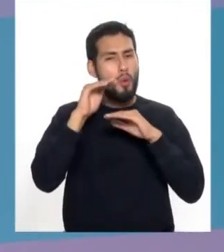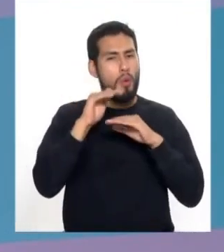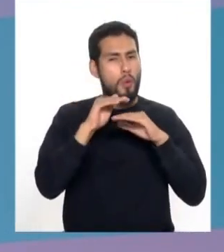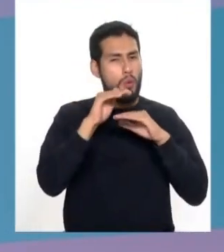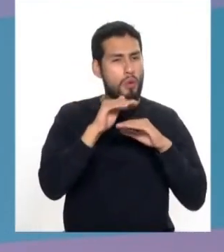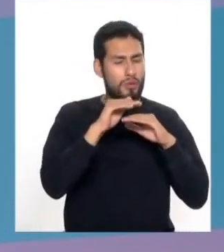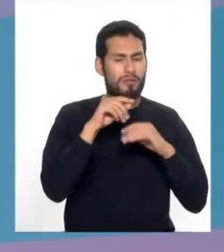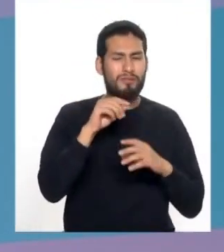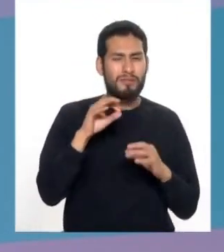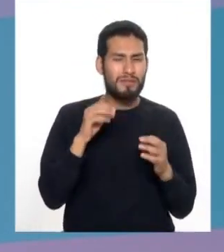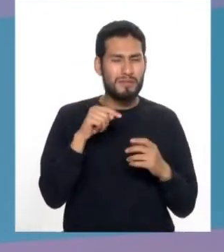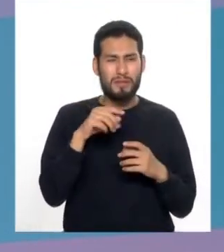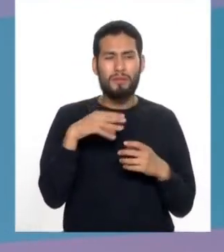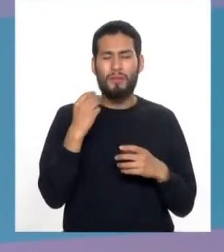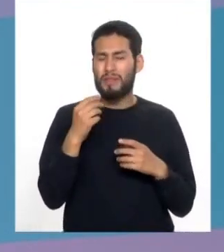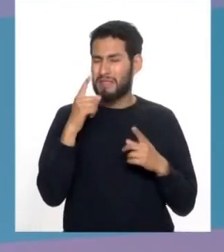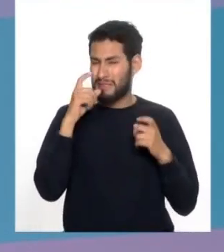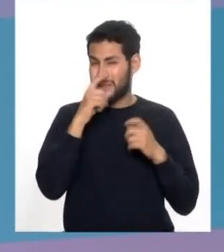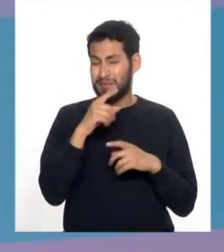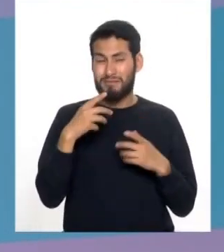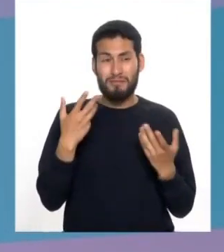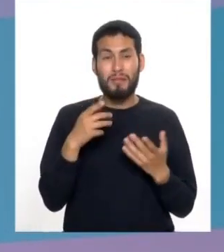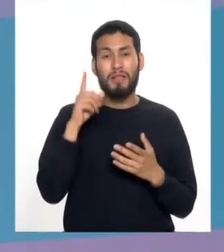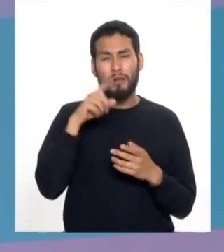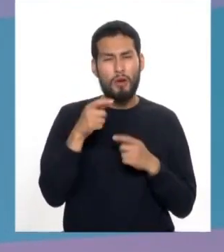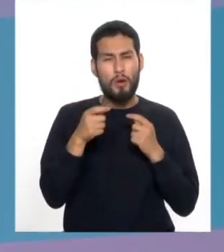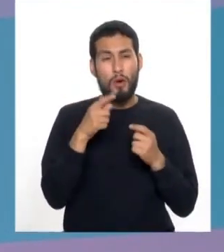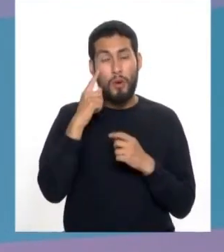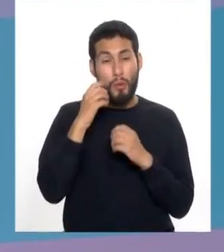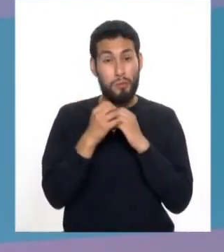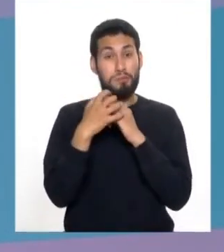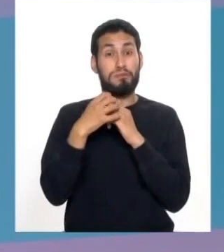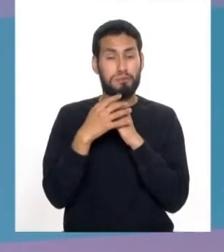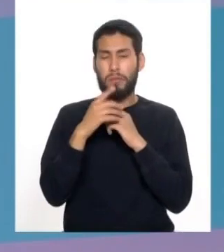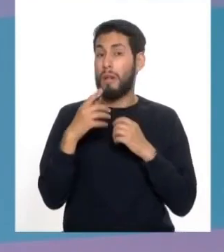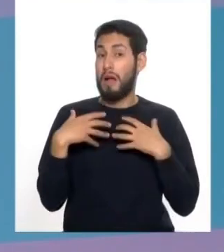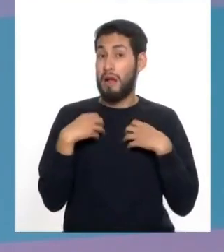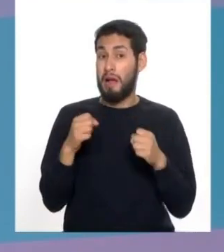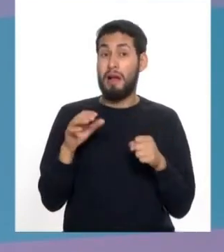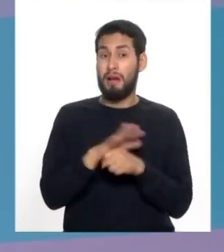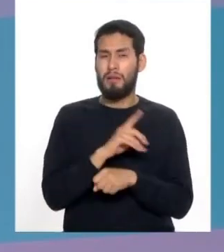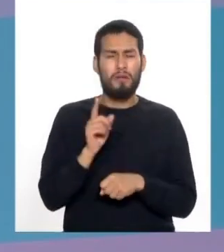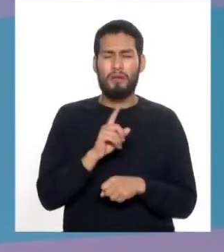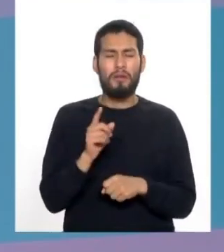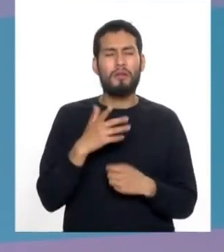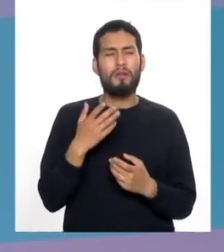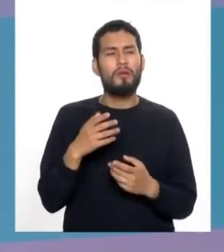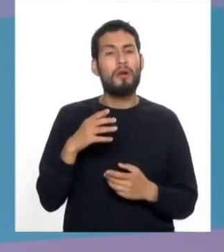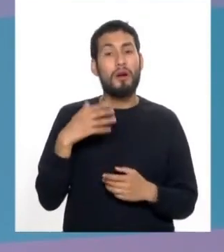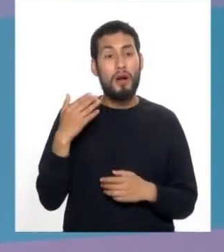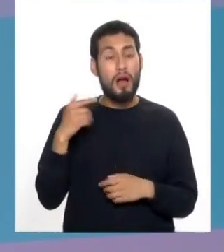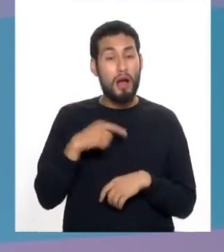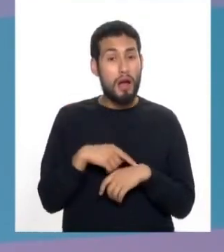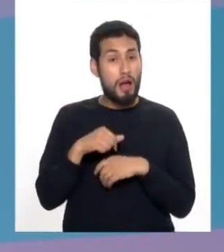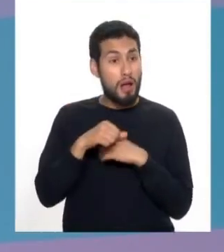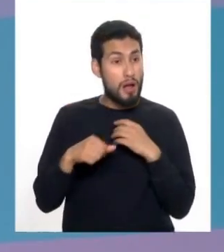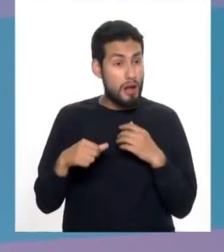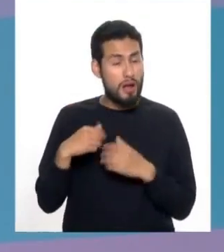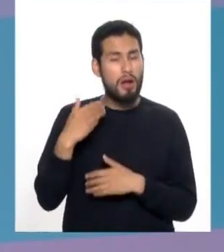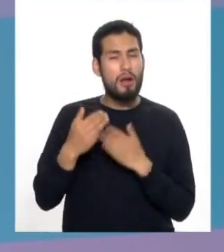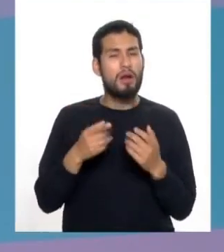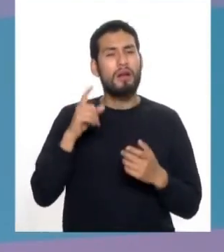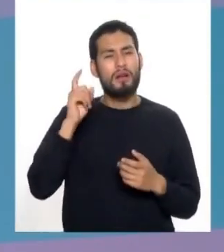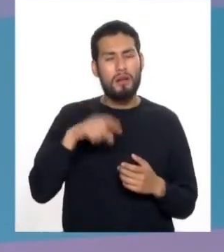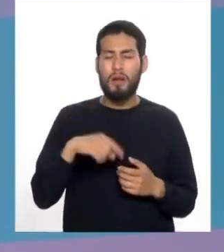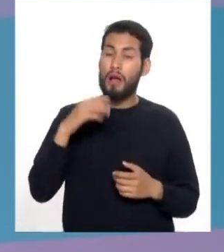así, rebelde. Entonces, es para controlar la presión, pero no es curativo. Por lo tanto, a veces, después de la cirugía, requiere